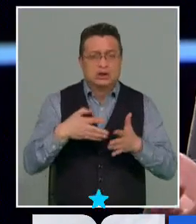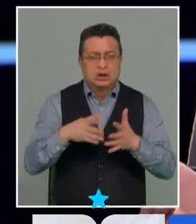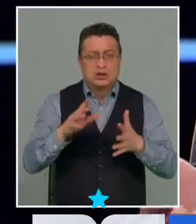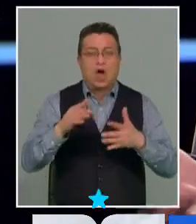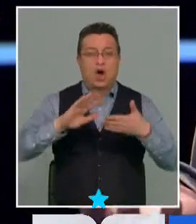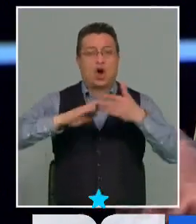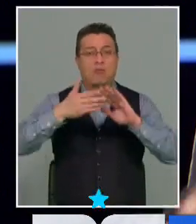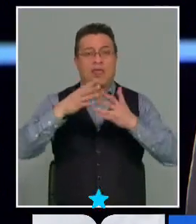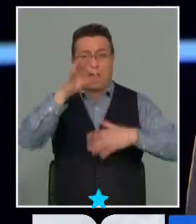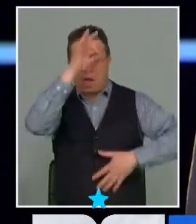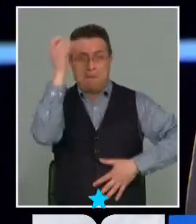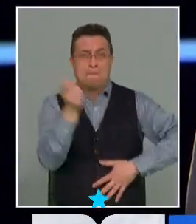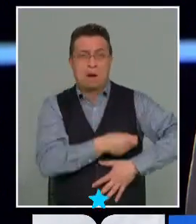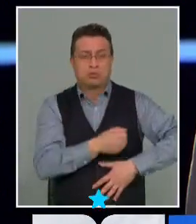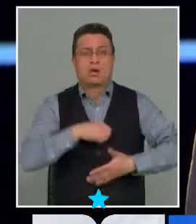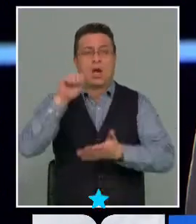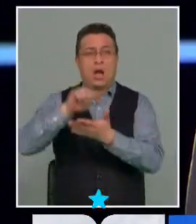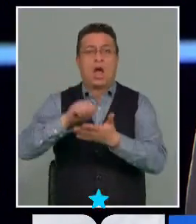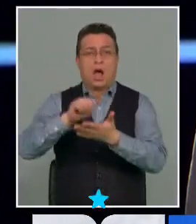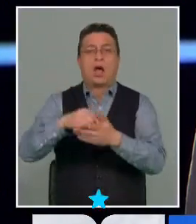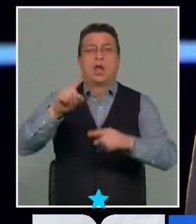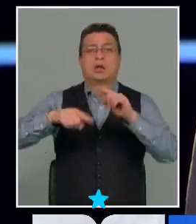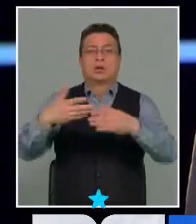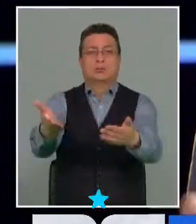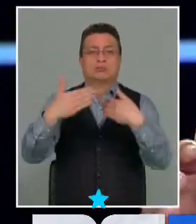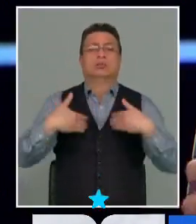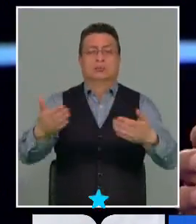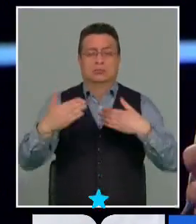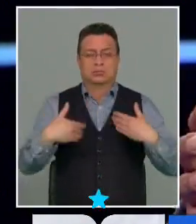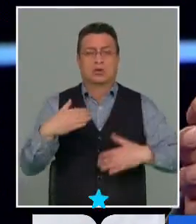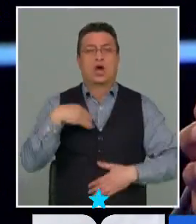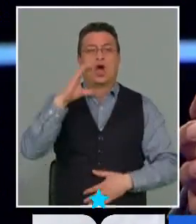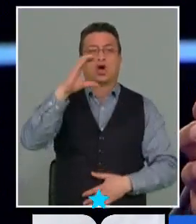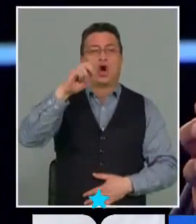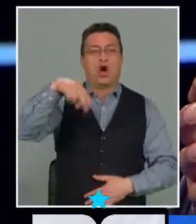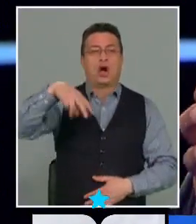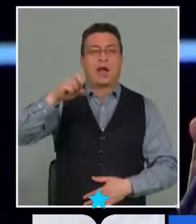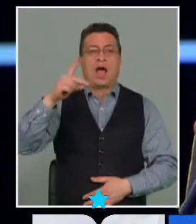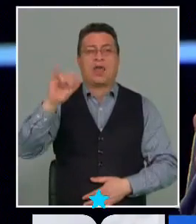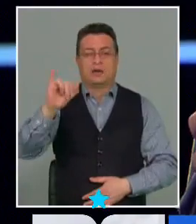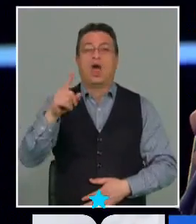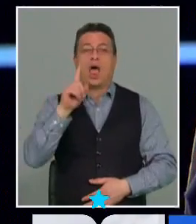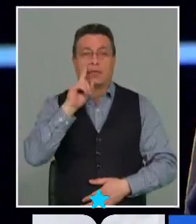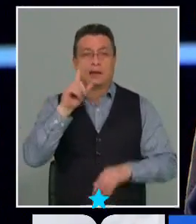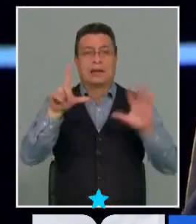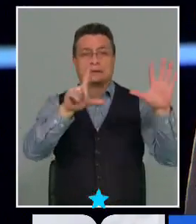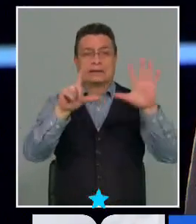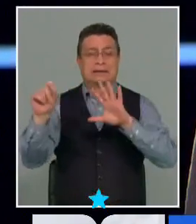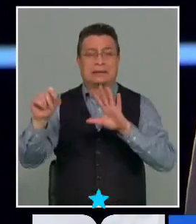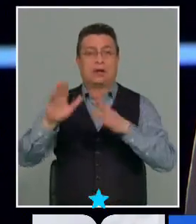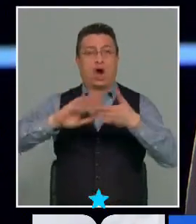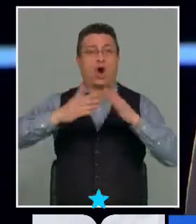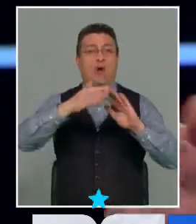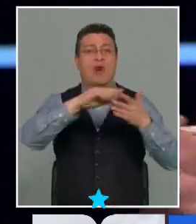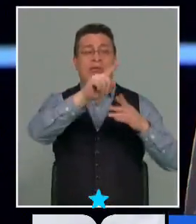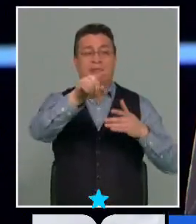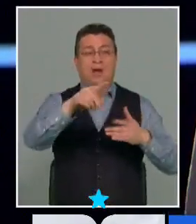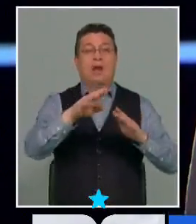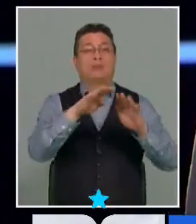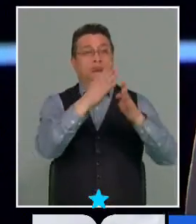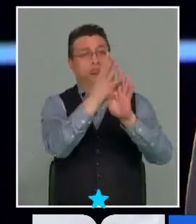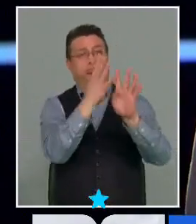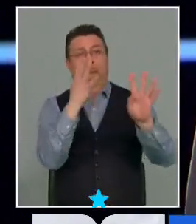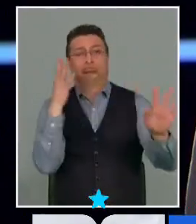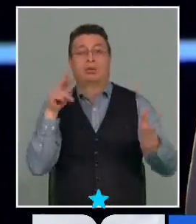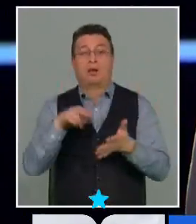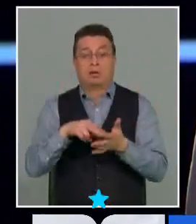que las comunidades mapuches sobre todo reclaman restitución territorial tenemos una CONADI que tiene 700 comunidades en lista de espera tenemos una ley que